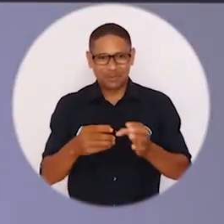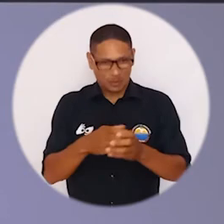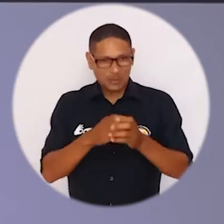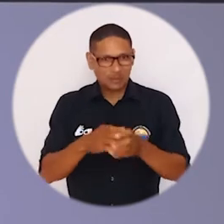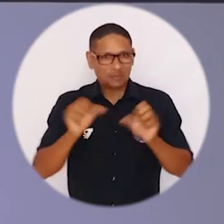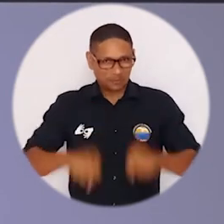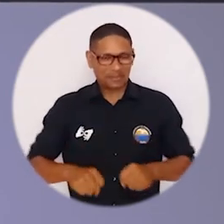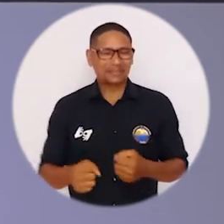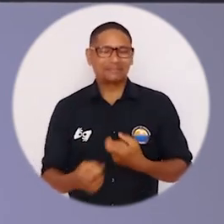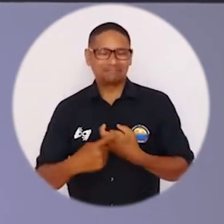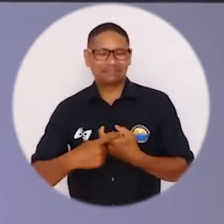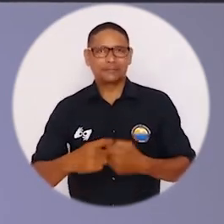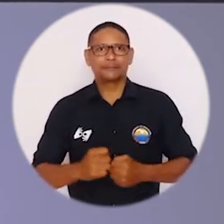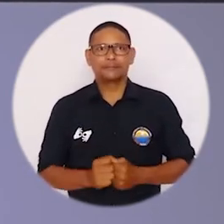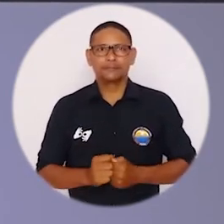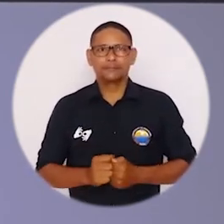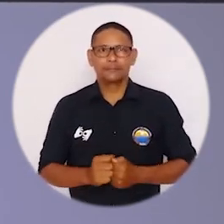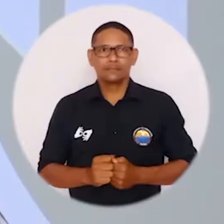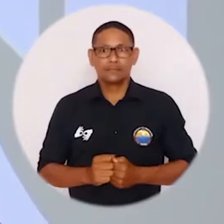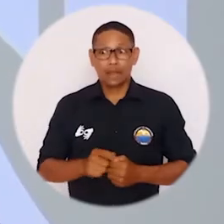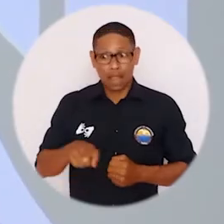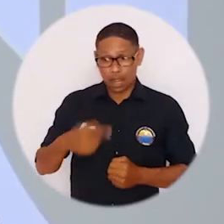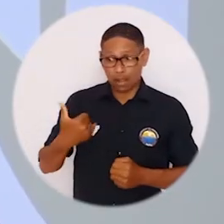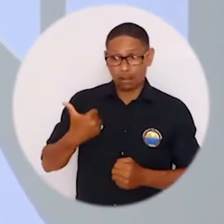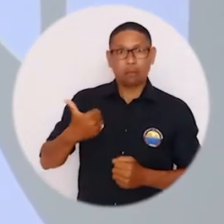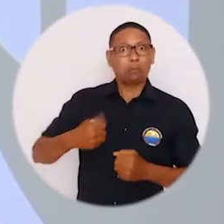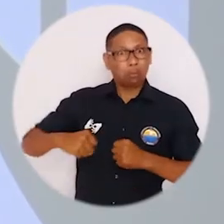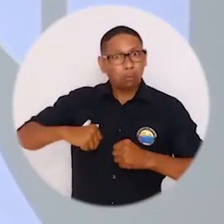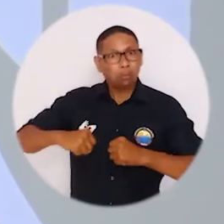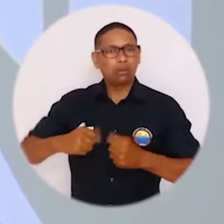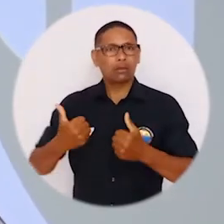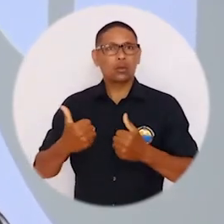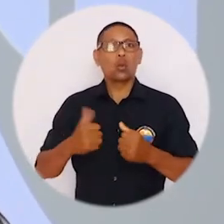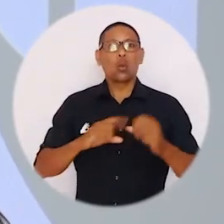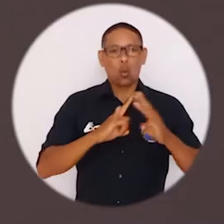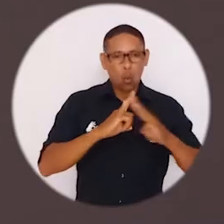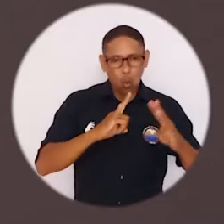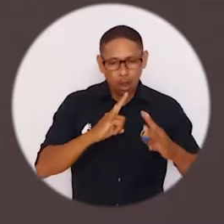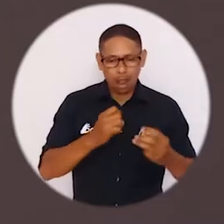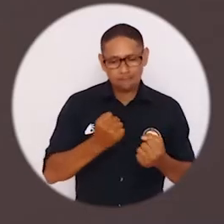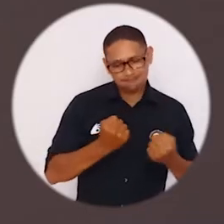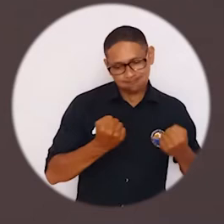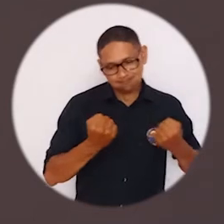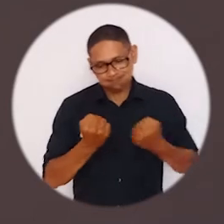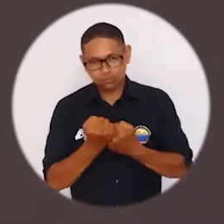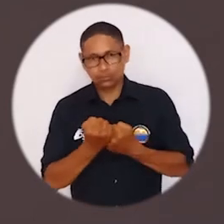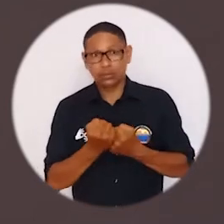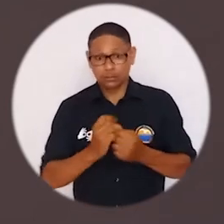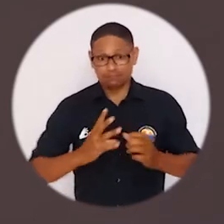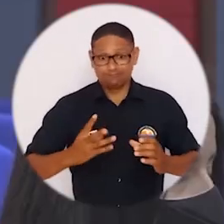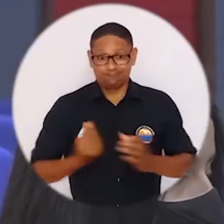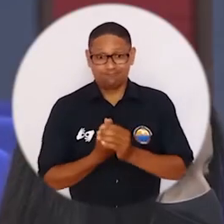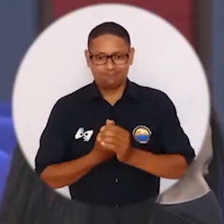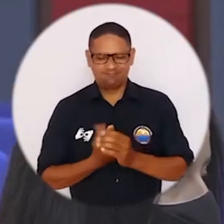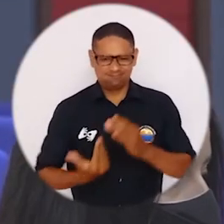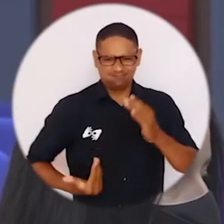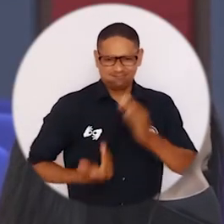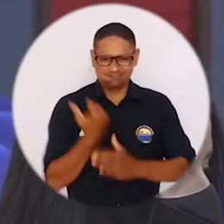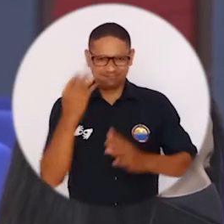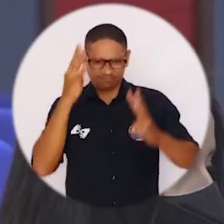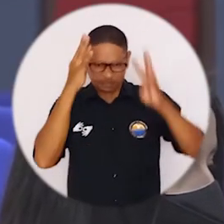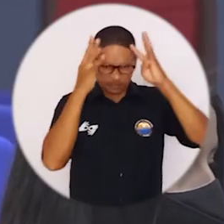inscribirse y unirse a la asociación Lente. Con el respaldo a este tipo de iniciativas, Unimagdalena ratifica su condición de institución